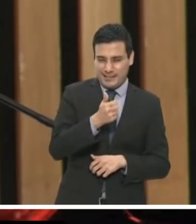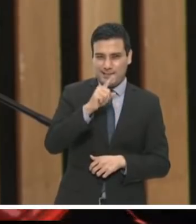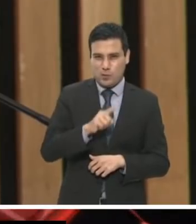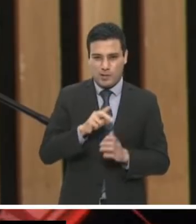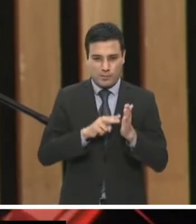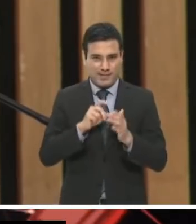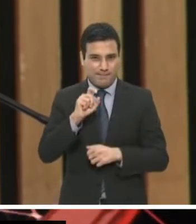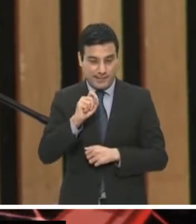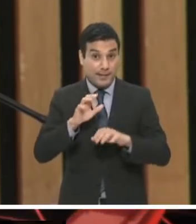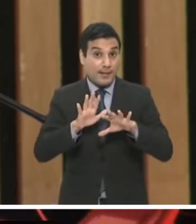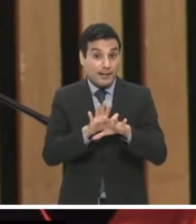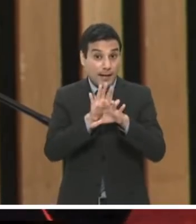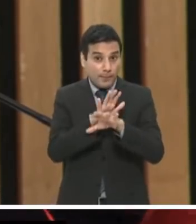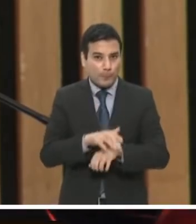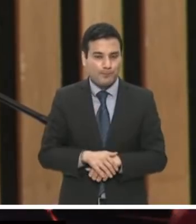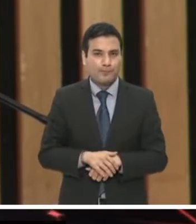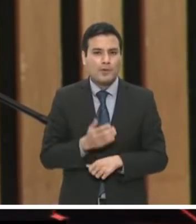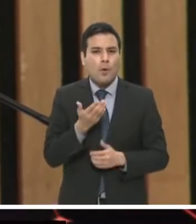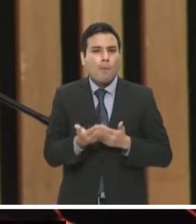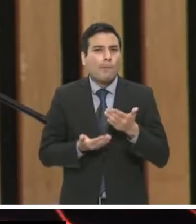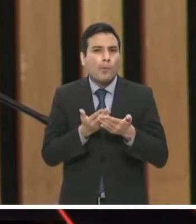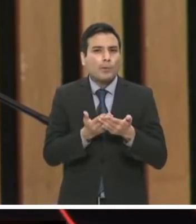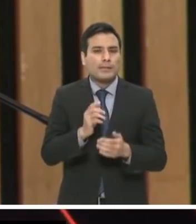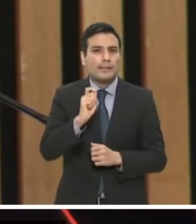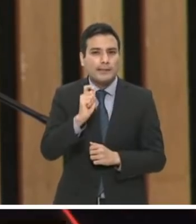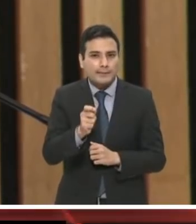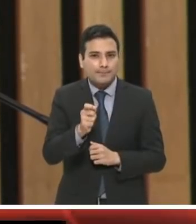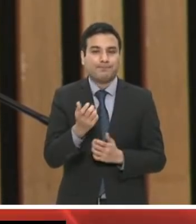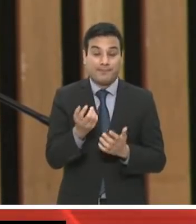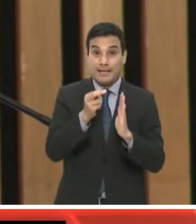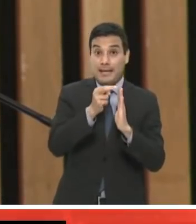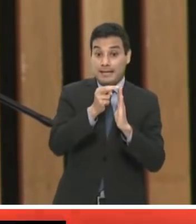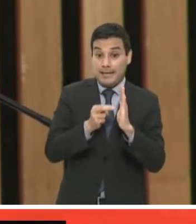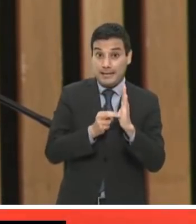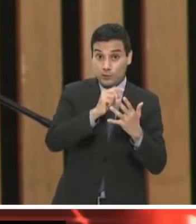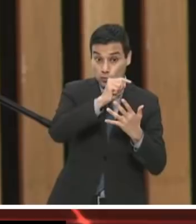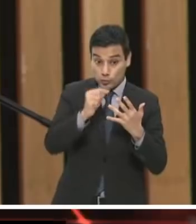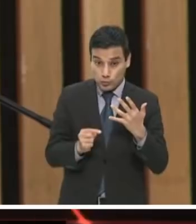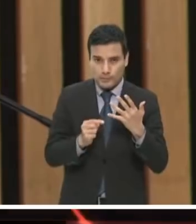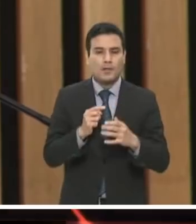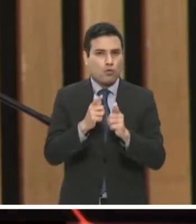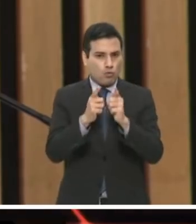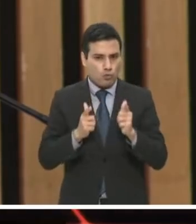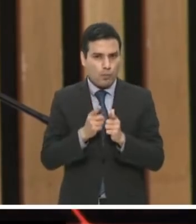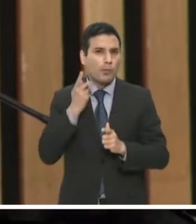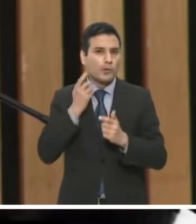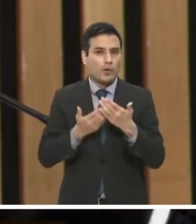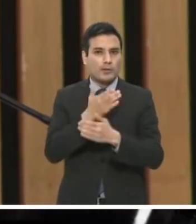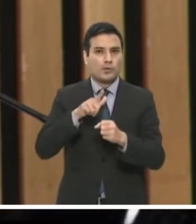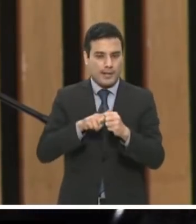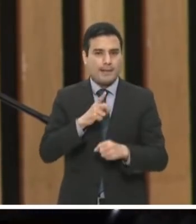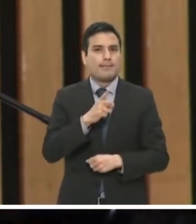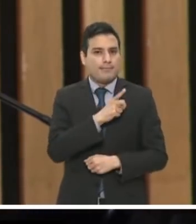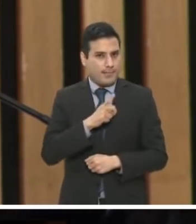mediante el cual se establecen criterios a los que deberían sujetarse los partidos políticos nacionales que